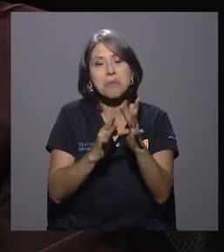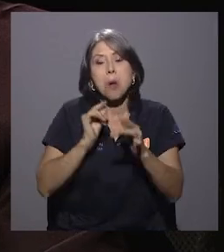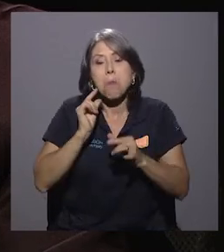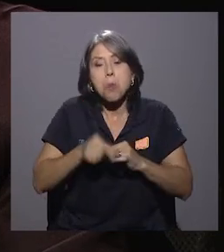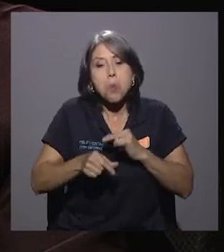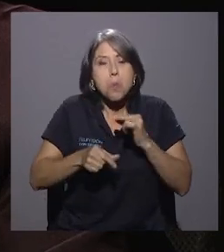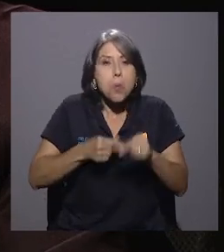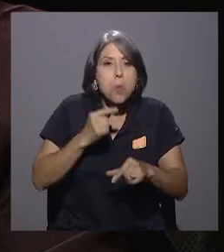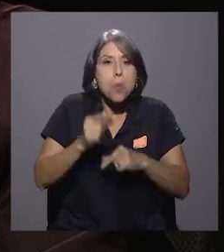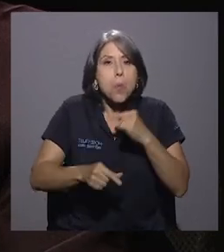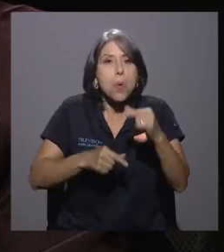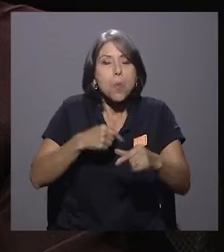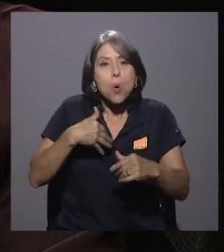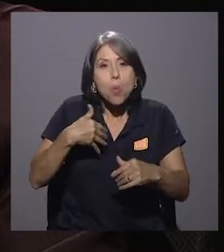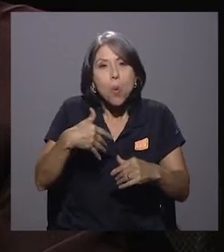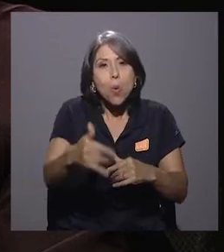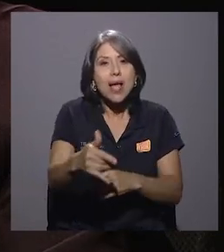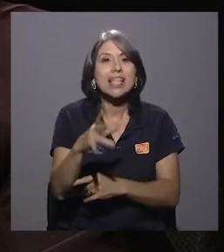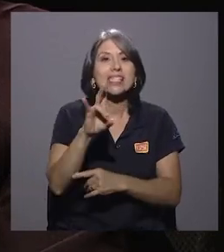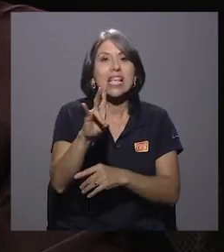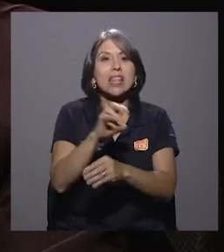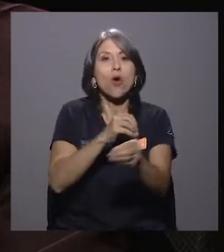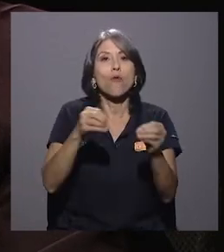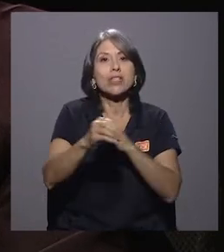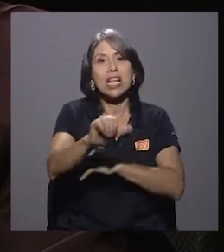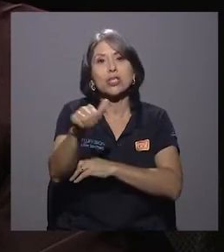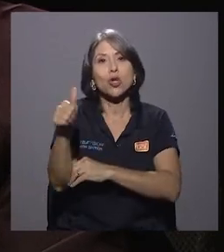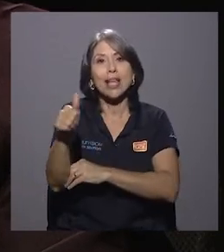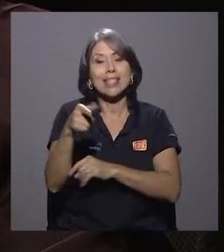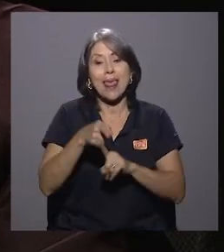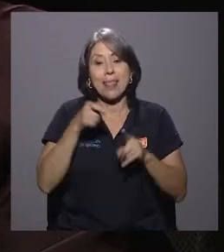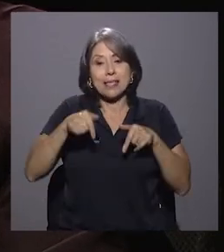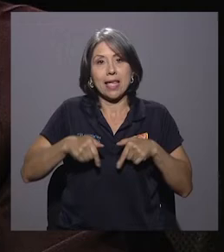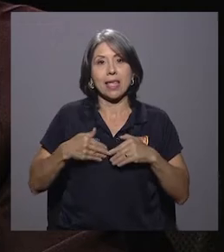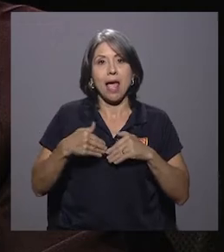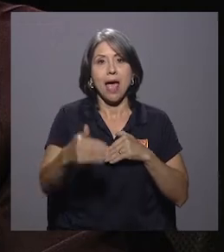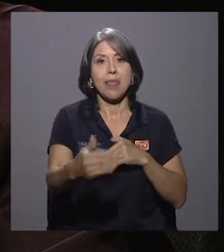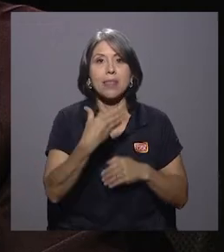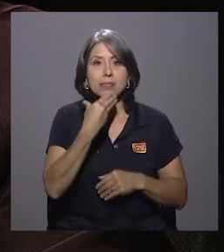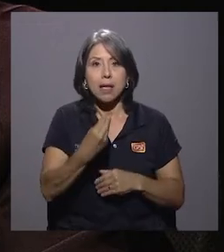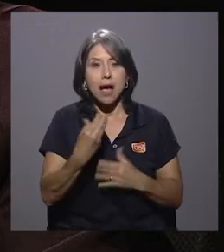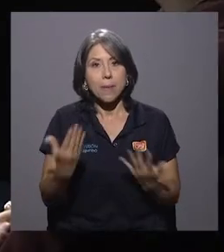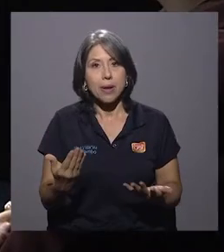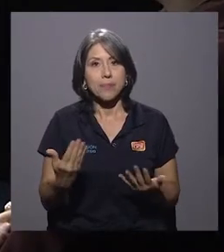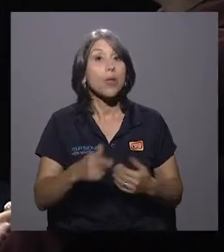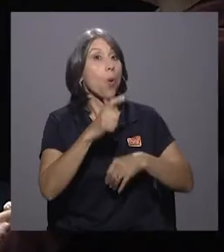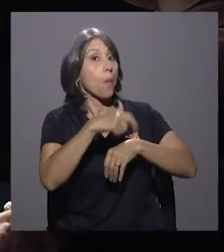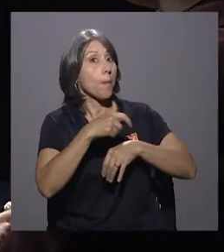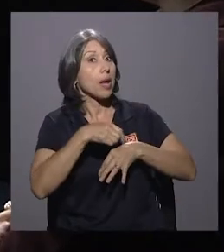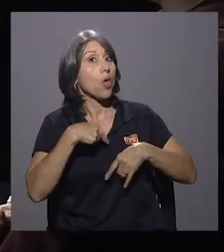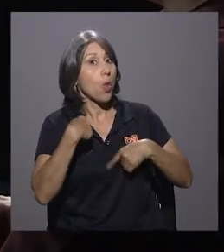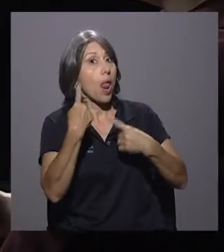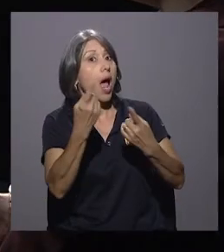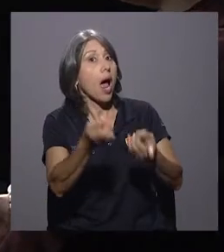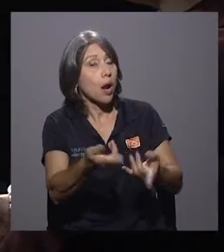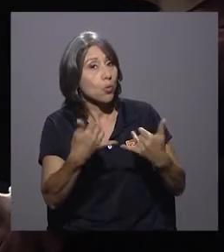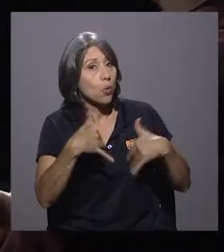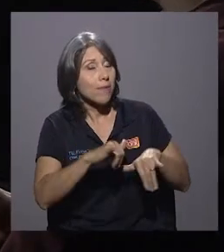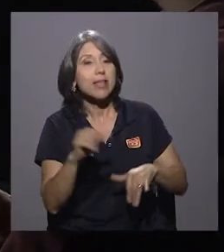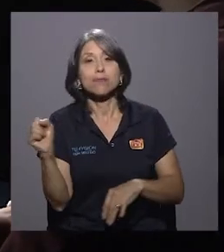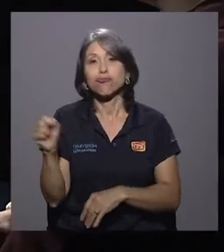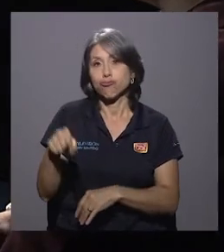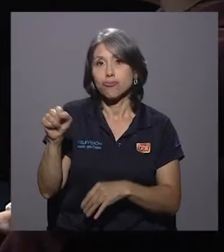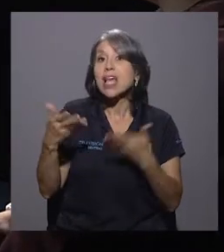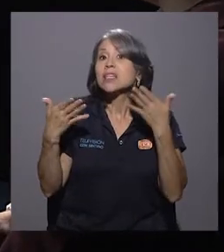siete oficinas restantes de aquí a diciembre. Este, de manera que se asignan... un periodo largo, inclusive, todavía. ya, digamos, las